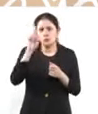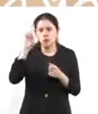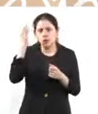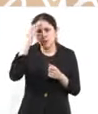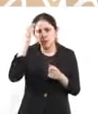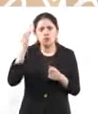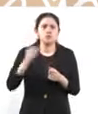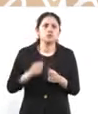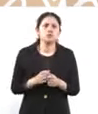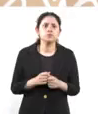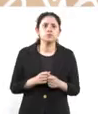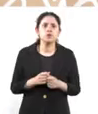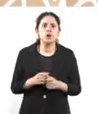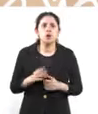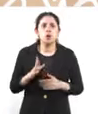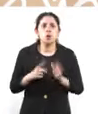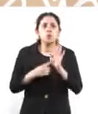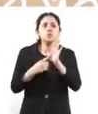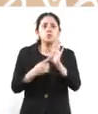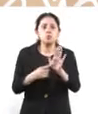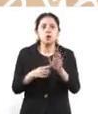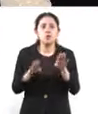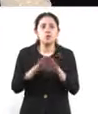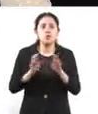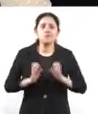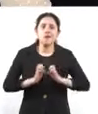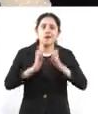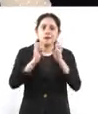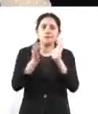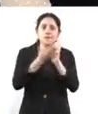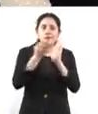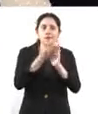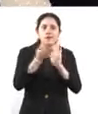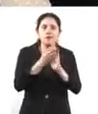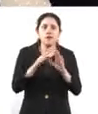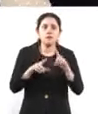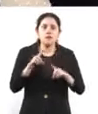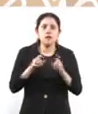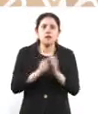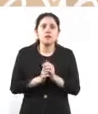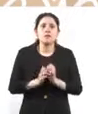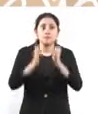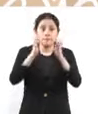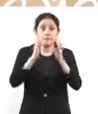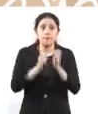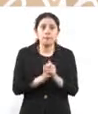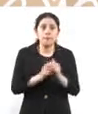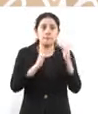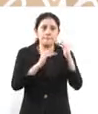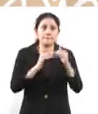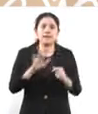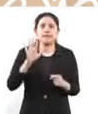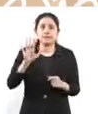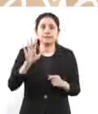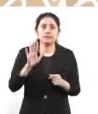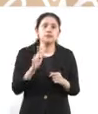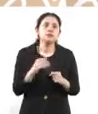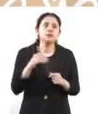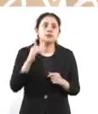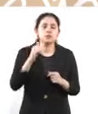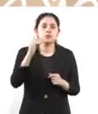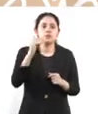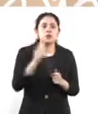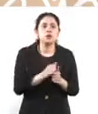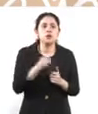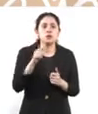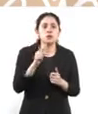la manifestación de construcción en la alcaldía. Entonces, dice, edificio de cinco pisos. Ah, bueno, pero le dejaron construir otros dos